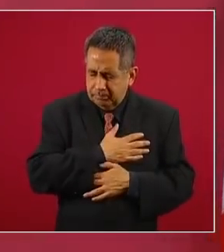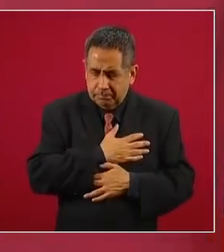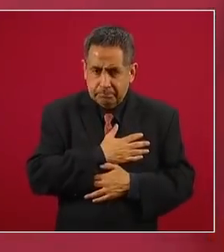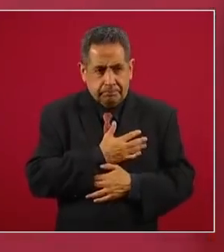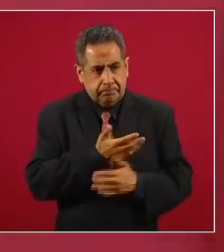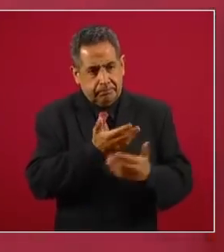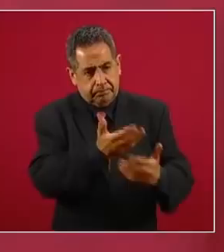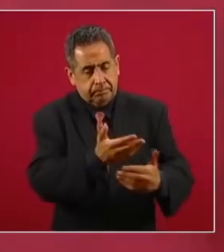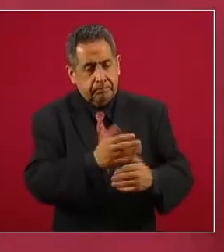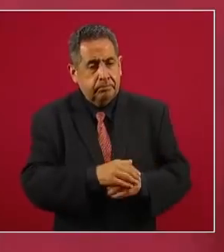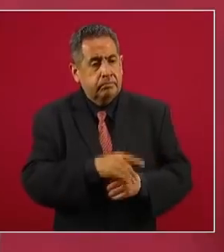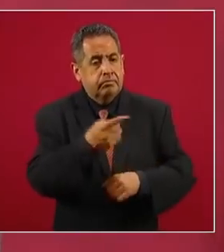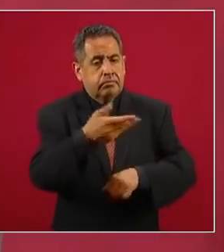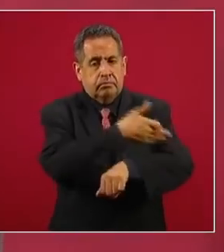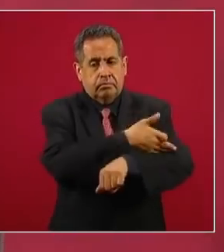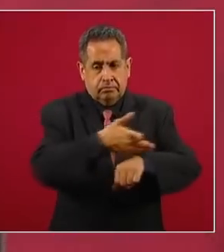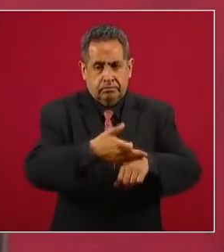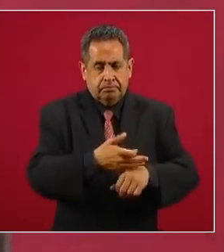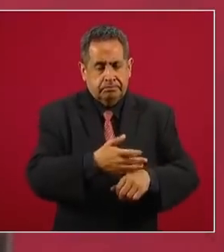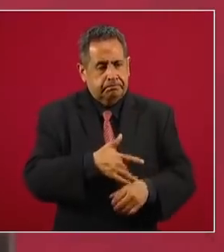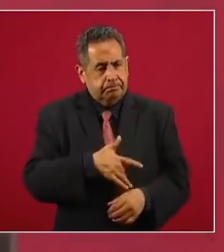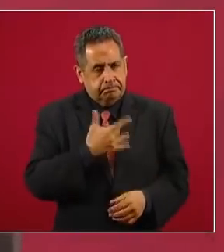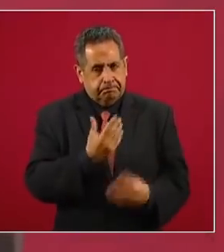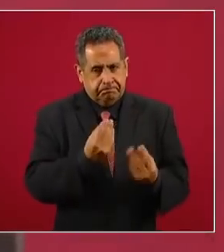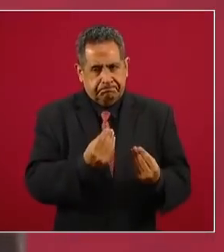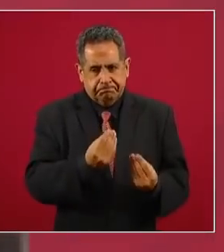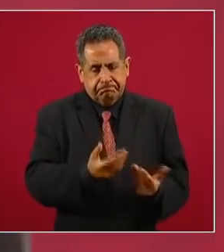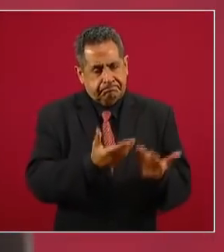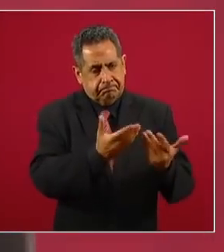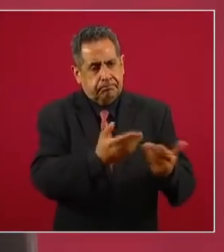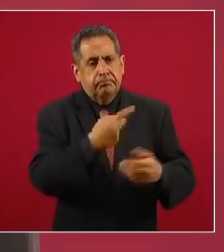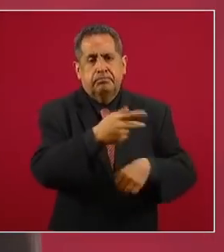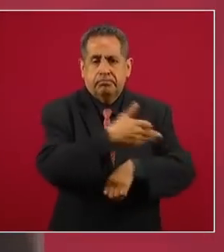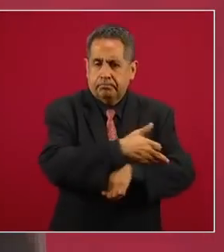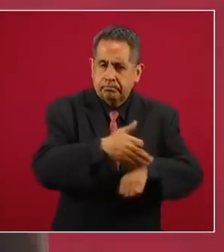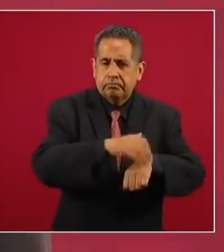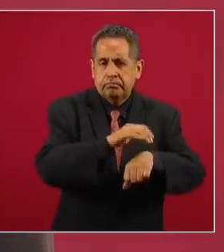a sus familiares, a sus amigos,